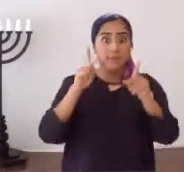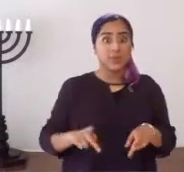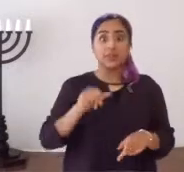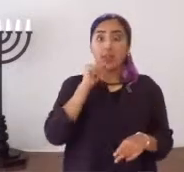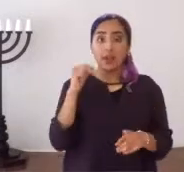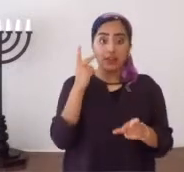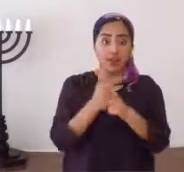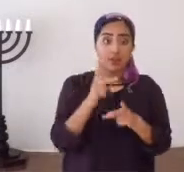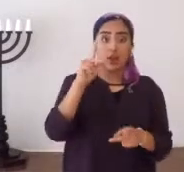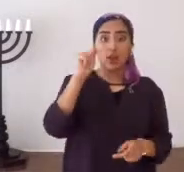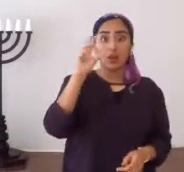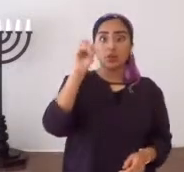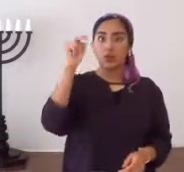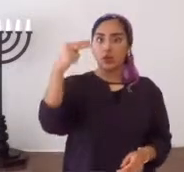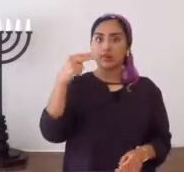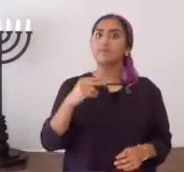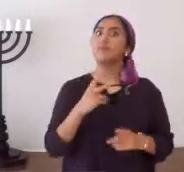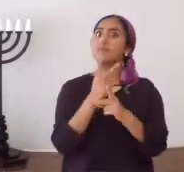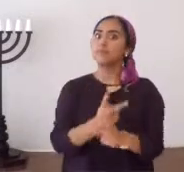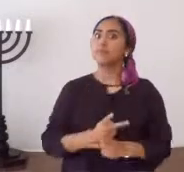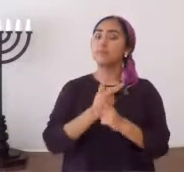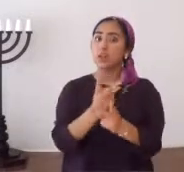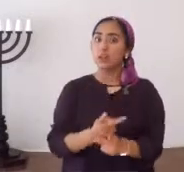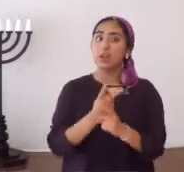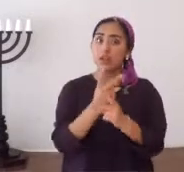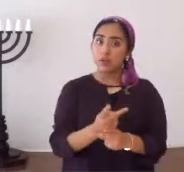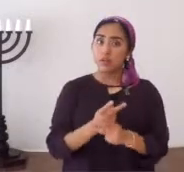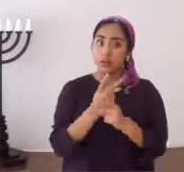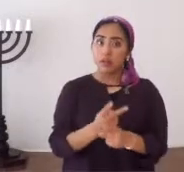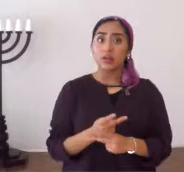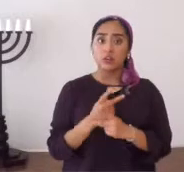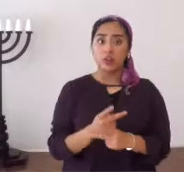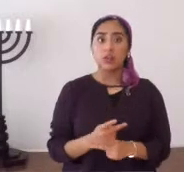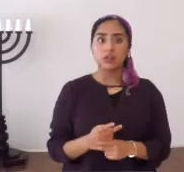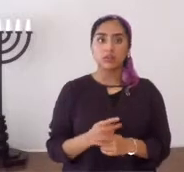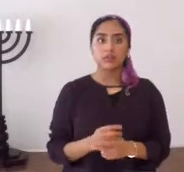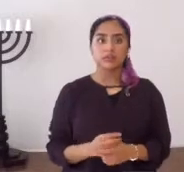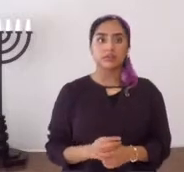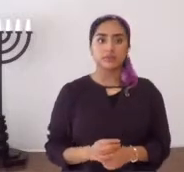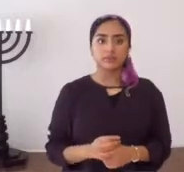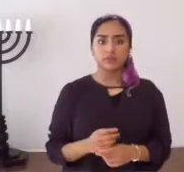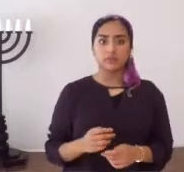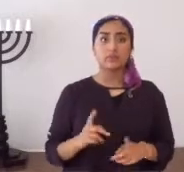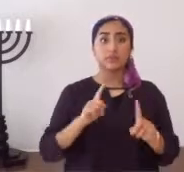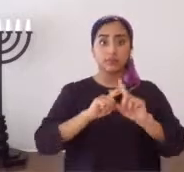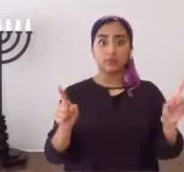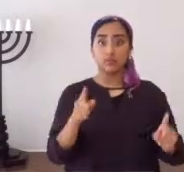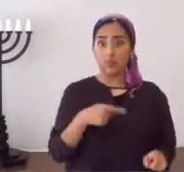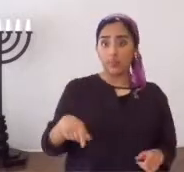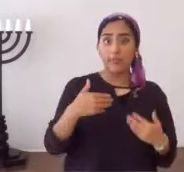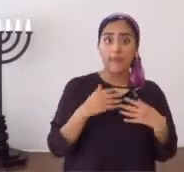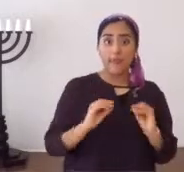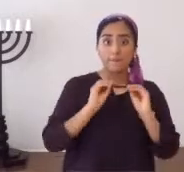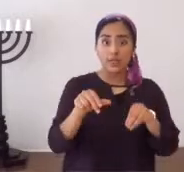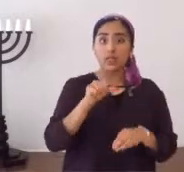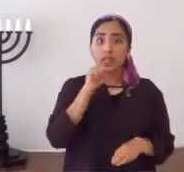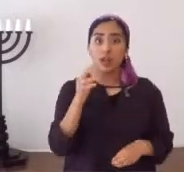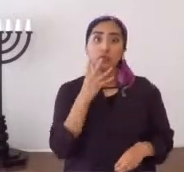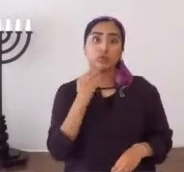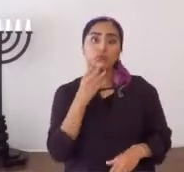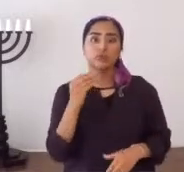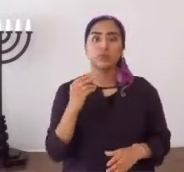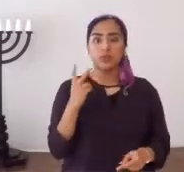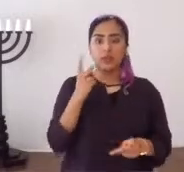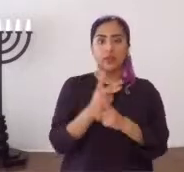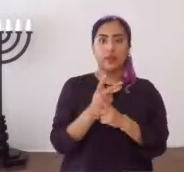habéis guardado, si una persona que no guarda bien la Torah, cuidado, lo establecido acerca de mis cosas, Kadoshim, sino que